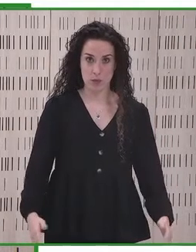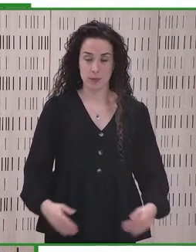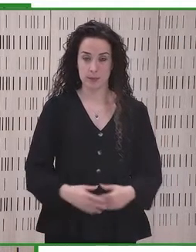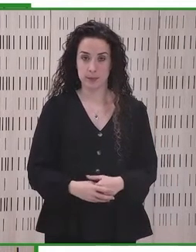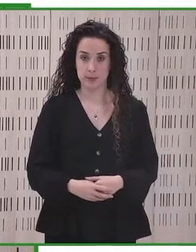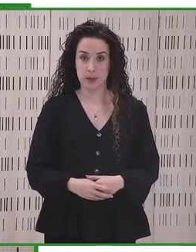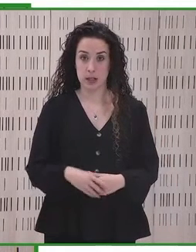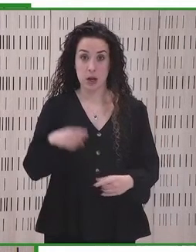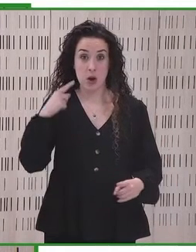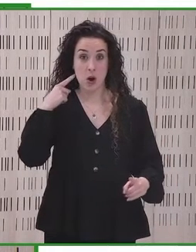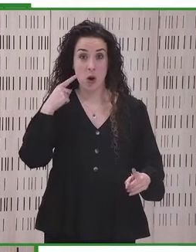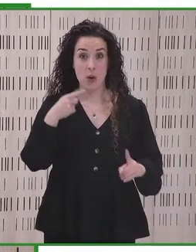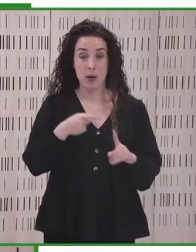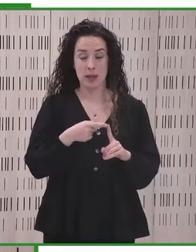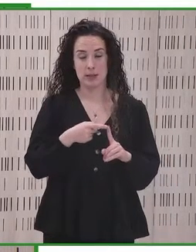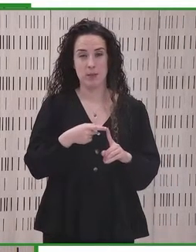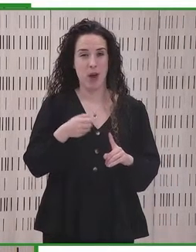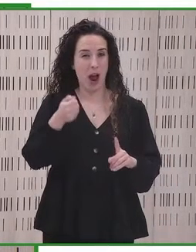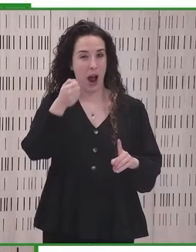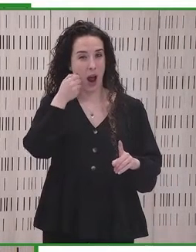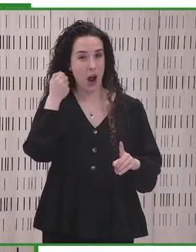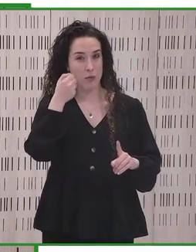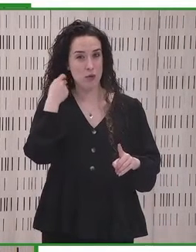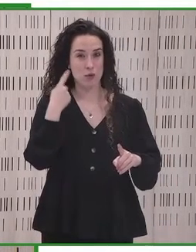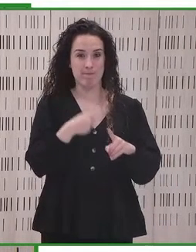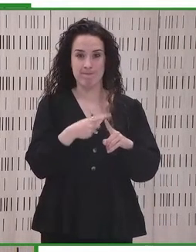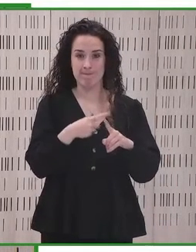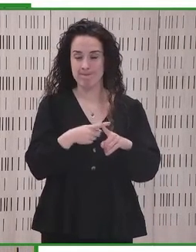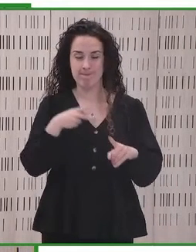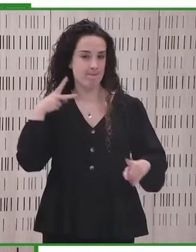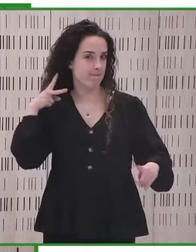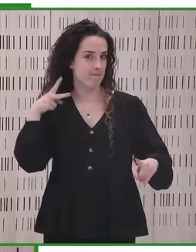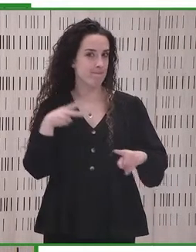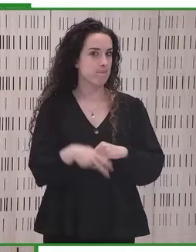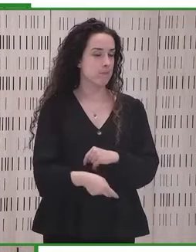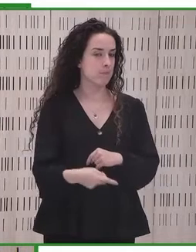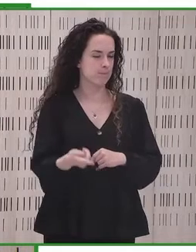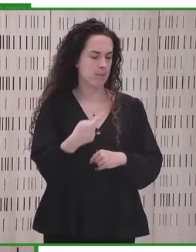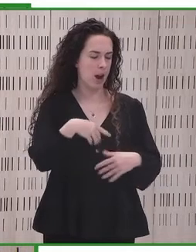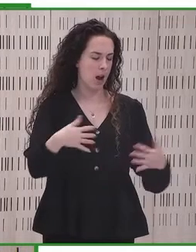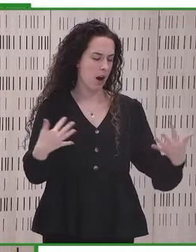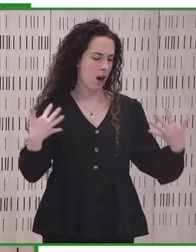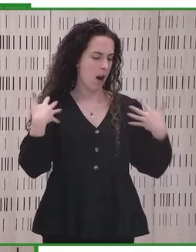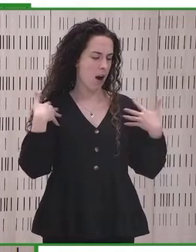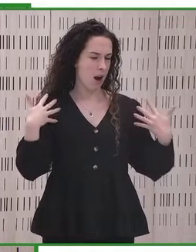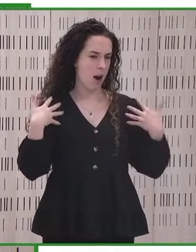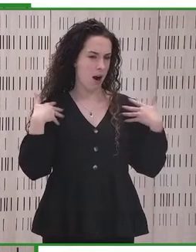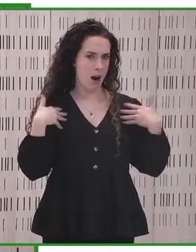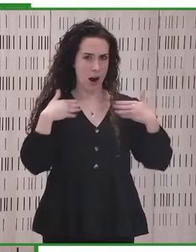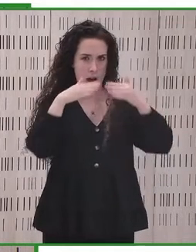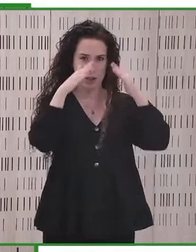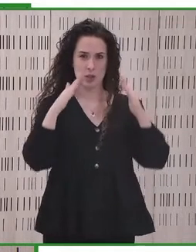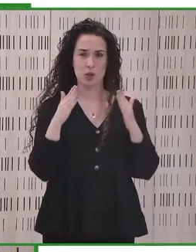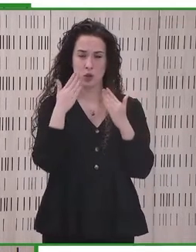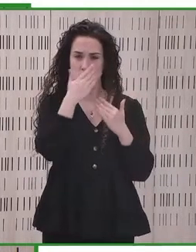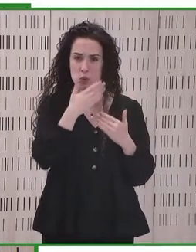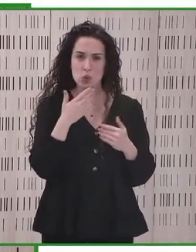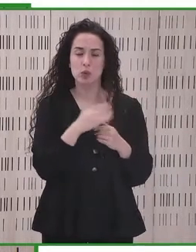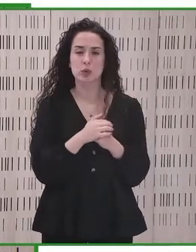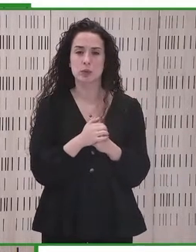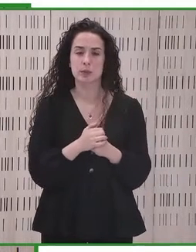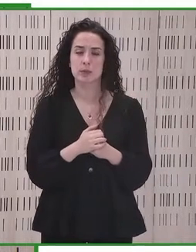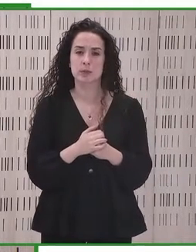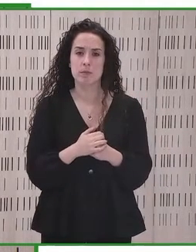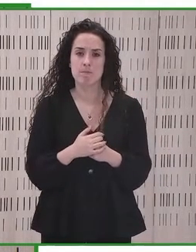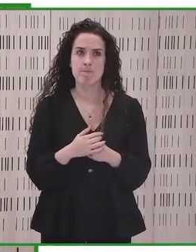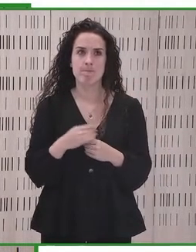para evitar el abuso sexual que están sufriendo en los colegios. Cuando hablo, por